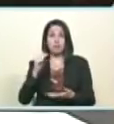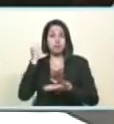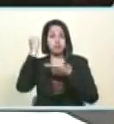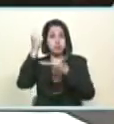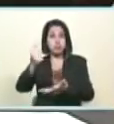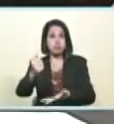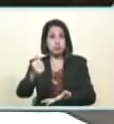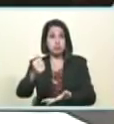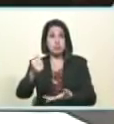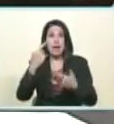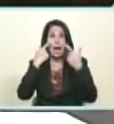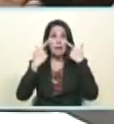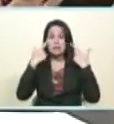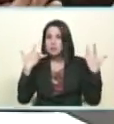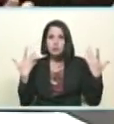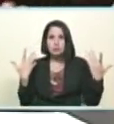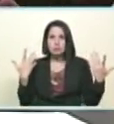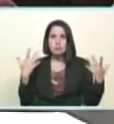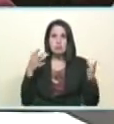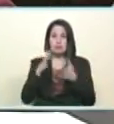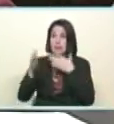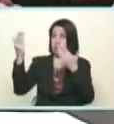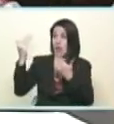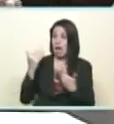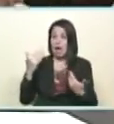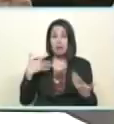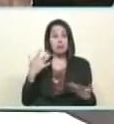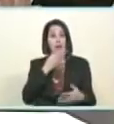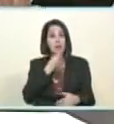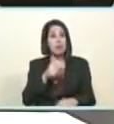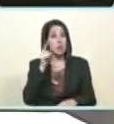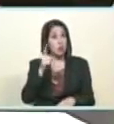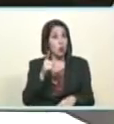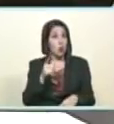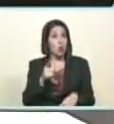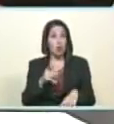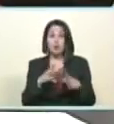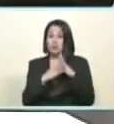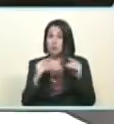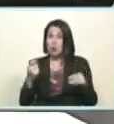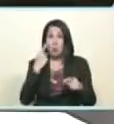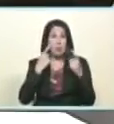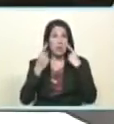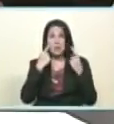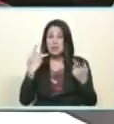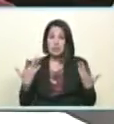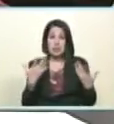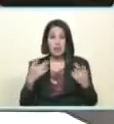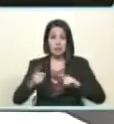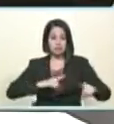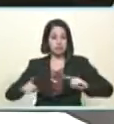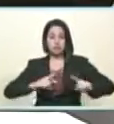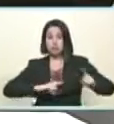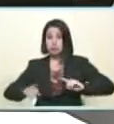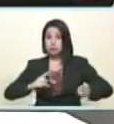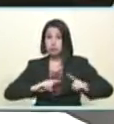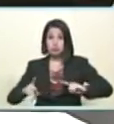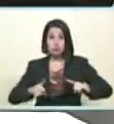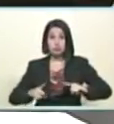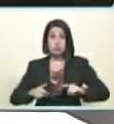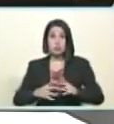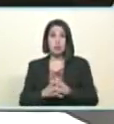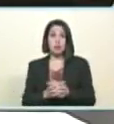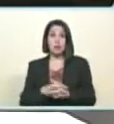atención los CLAP todo el mundo pendiente es su CLAP navideño todo el mundo pendiente a coordinar ¿verdad?